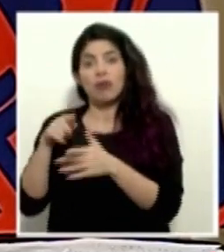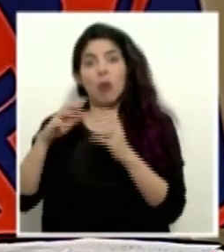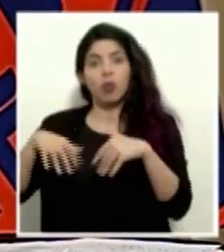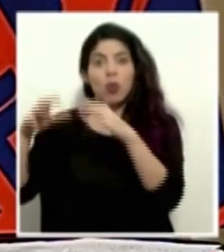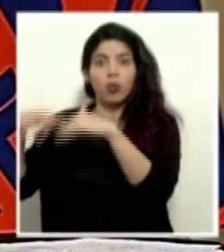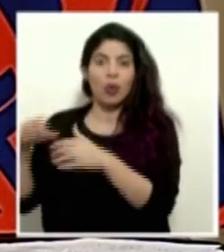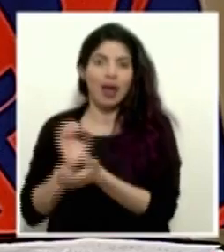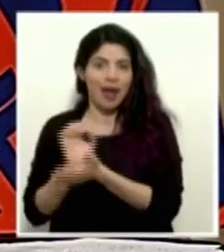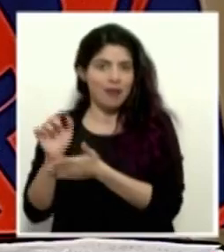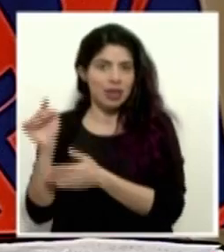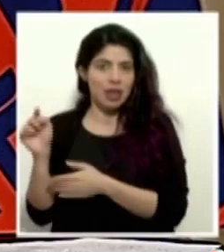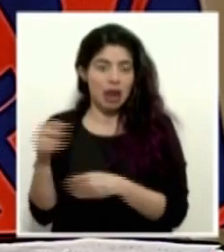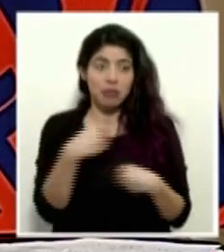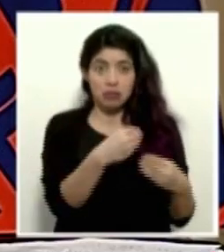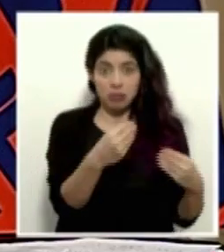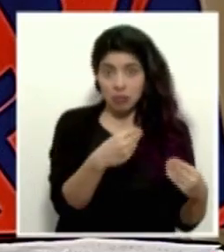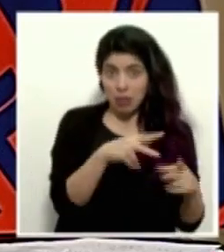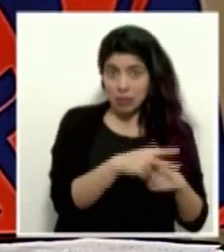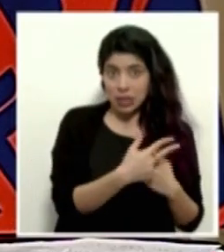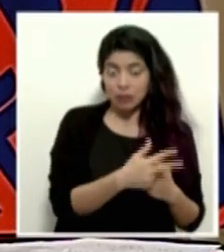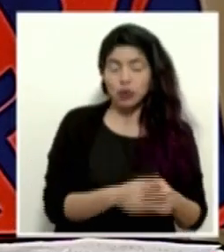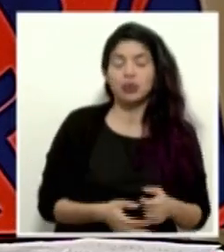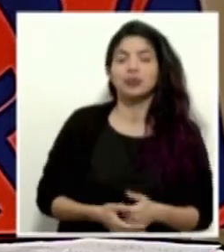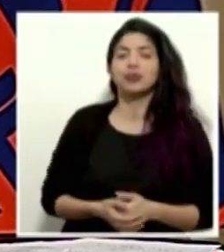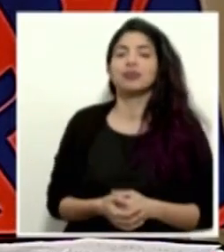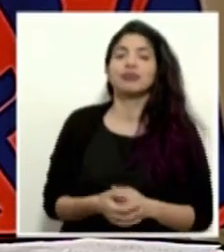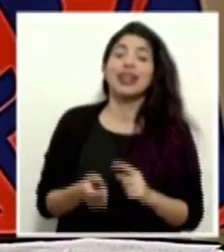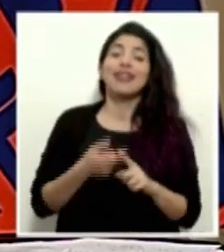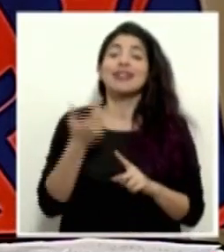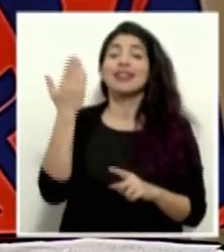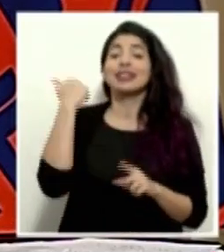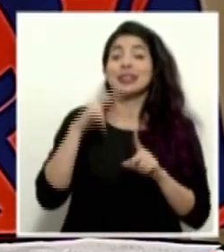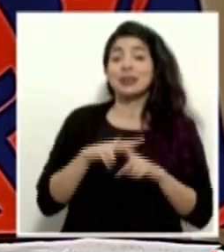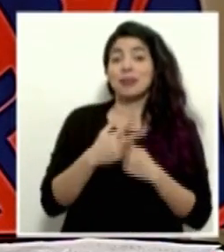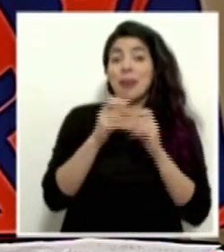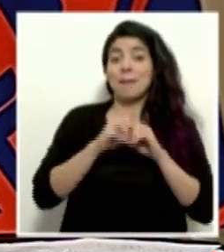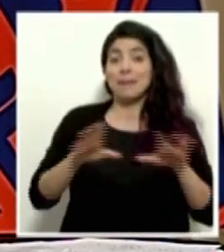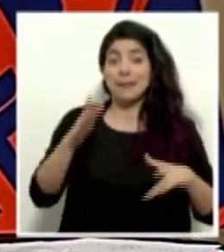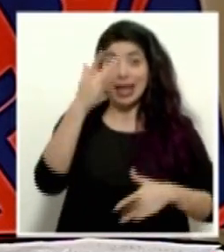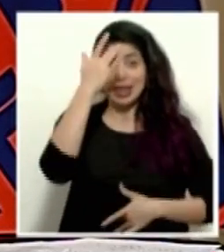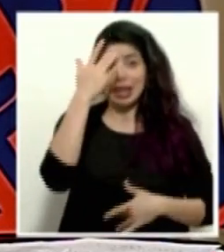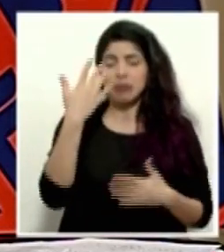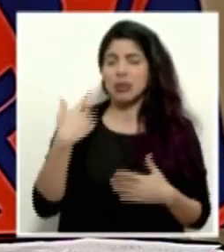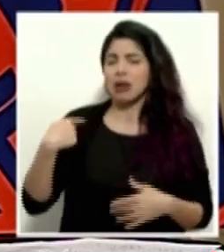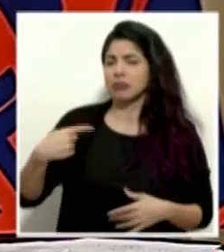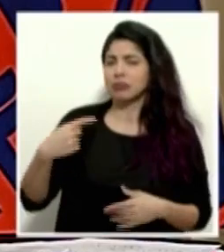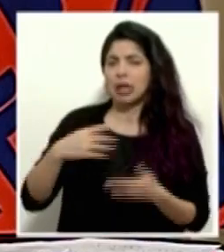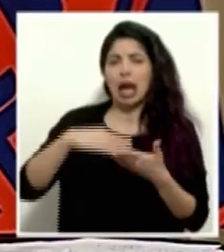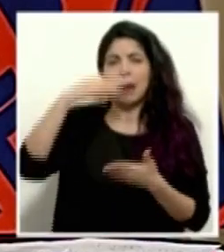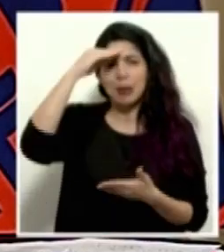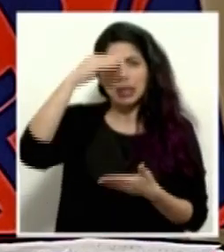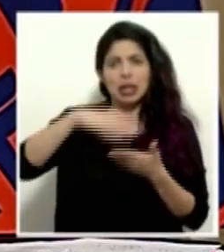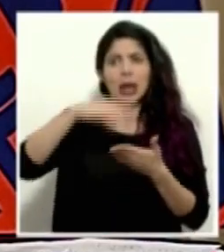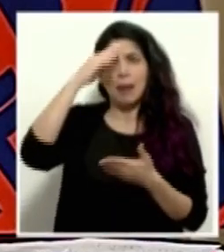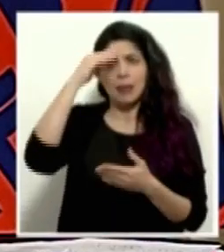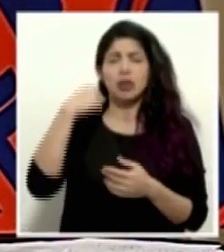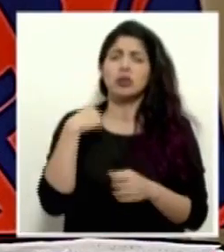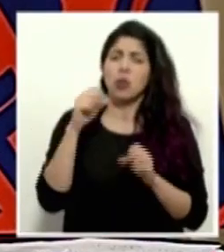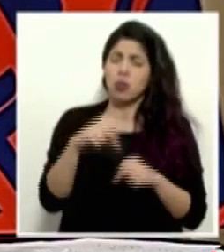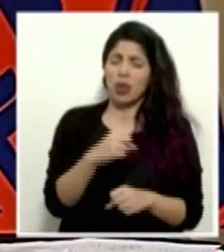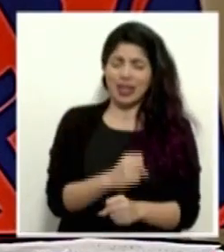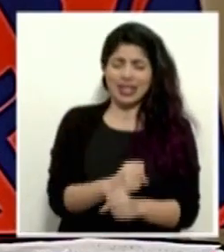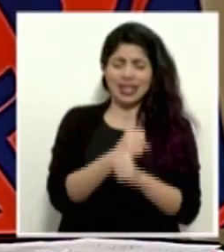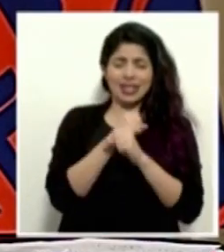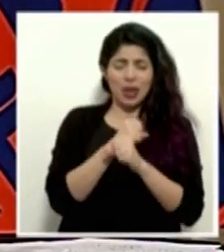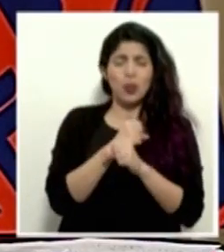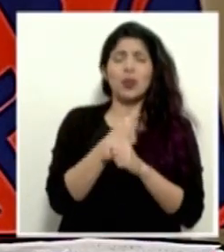Bueno, desde que inició la pandemia hemos estado en un aprendizaje constante. Si les puedo asegurar que todos